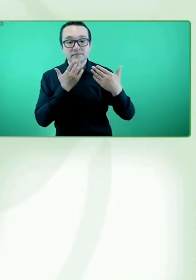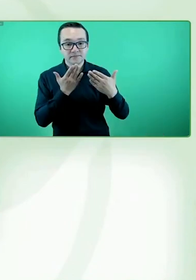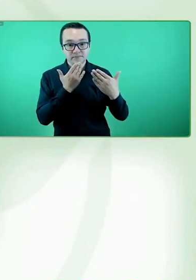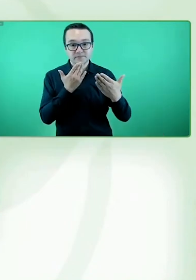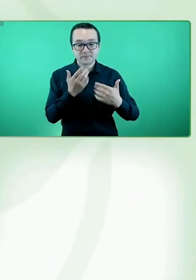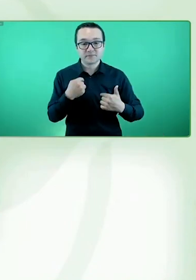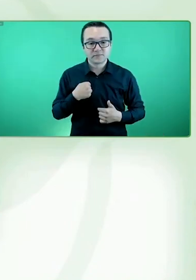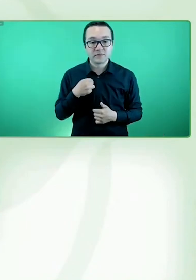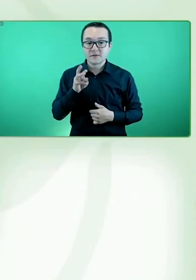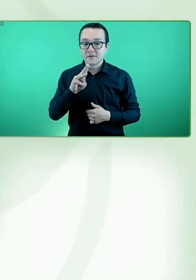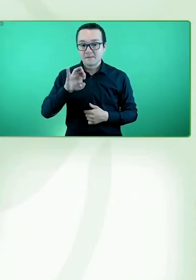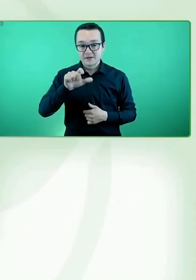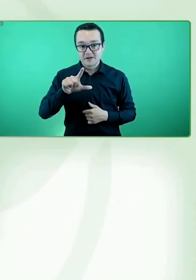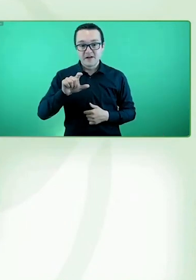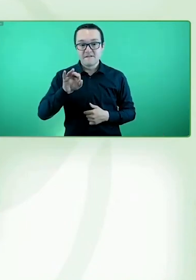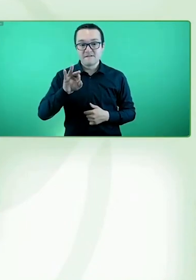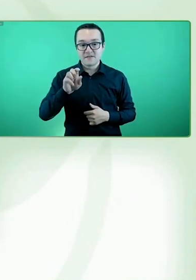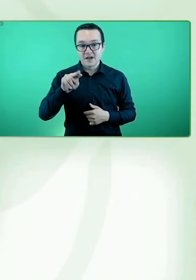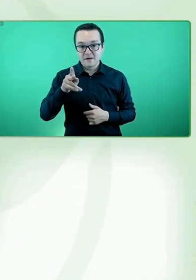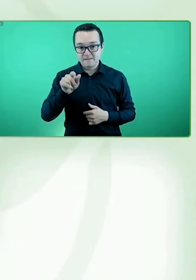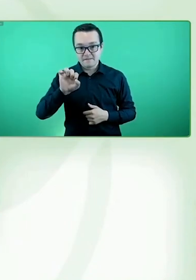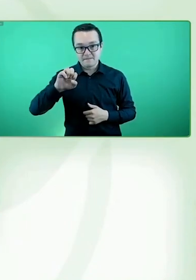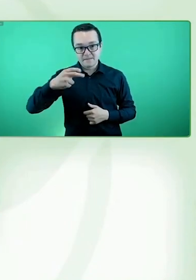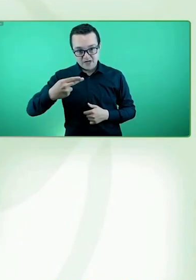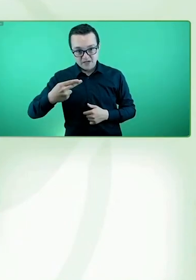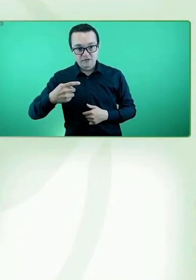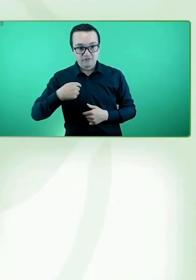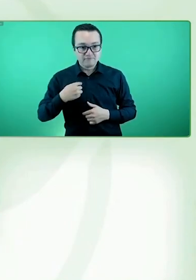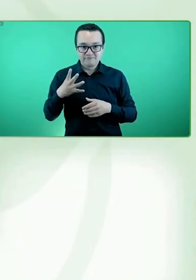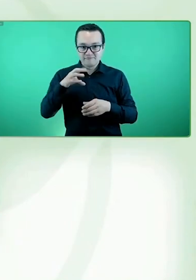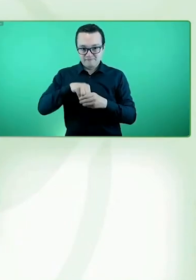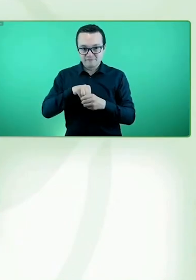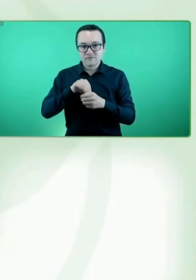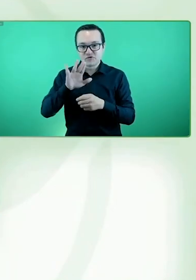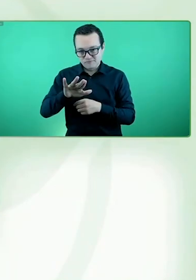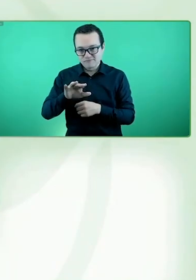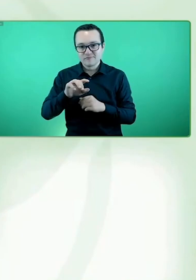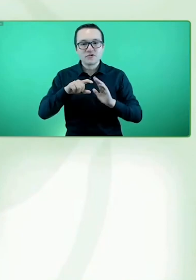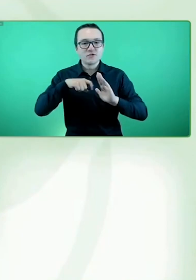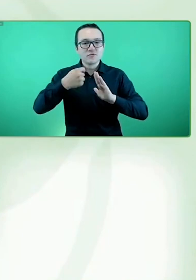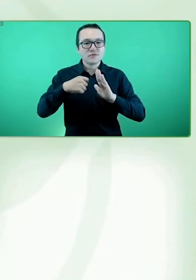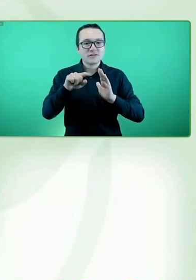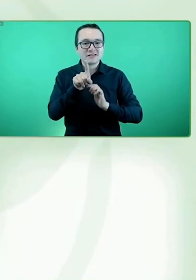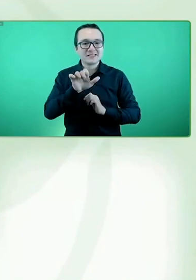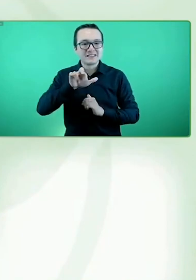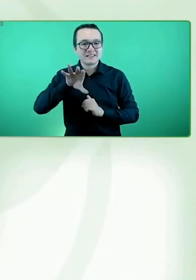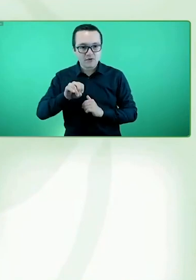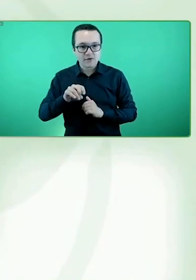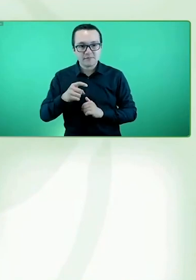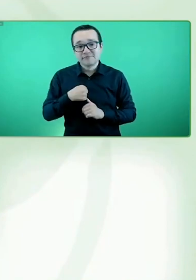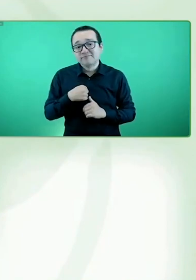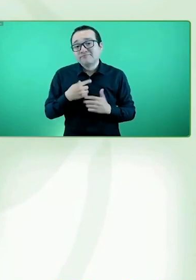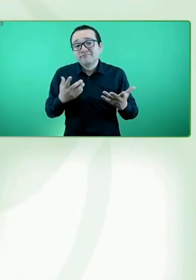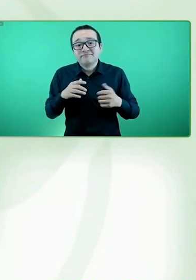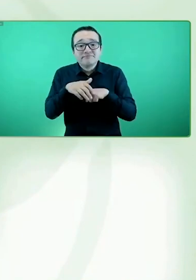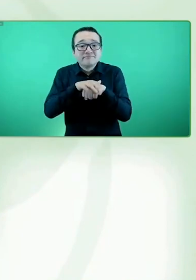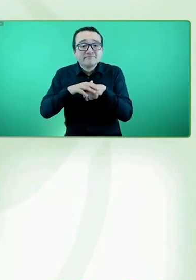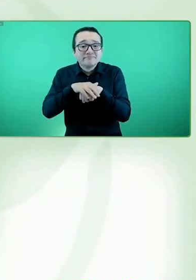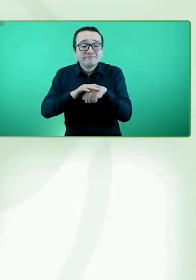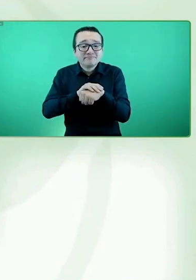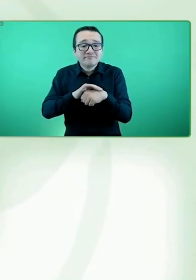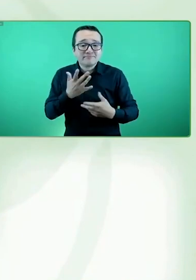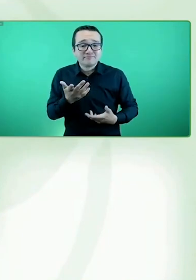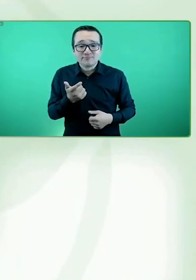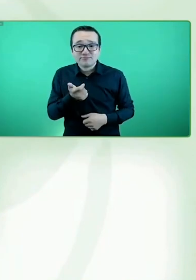Michael Fenbeck. I'm the CEO of the Ciro Project. I have to excuse myself for speaking here in English. My Spanish is